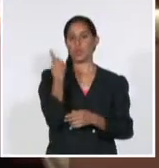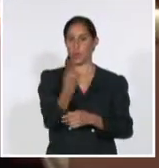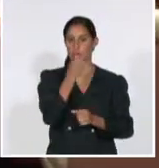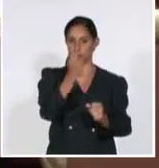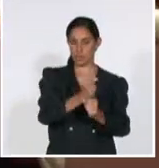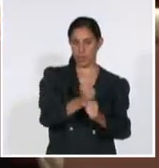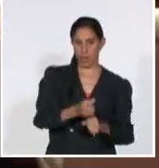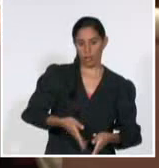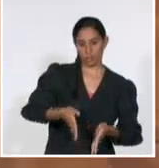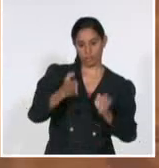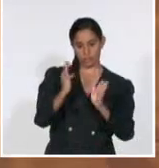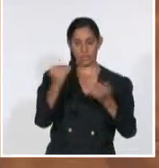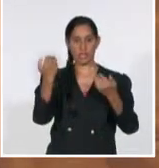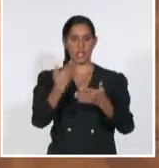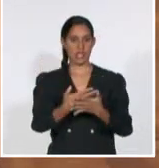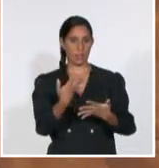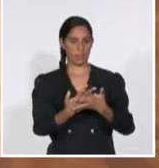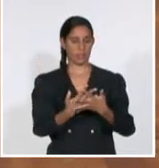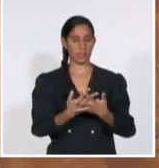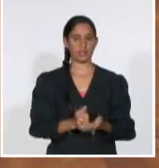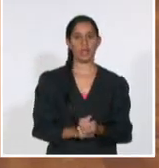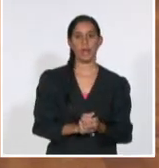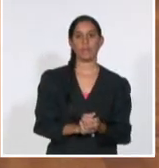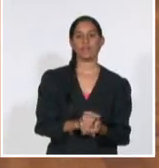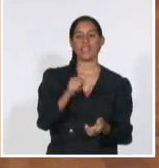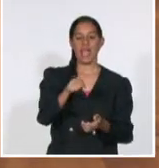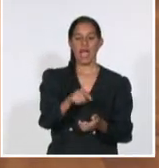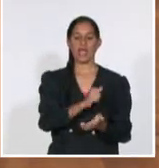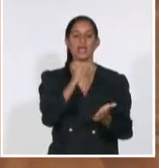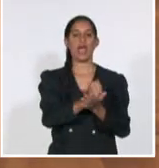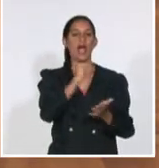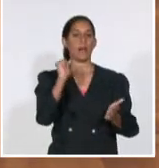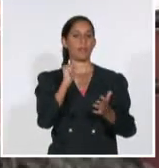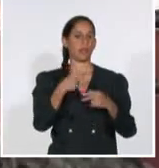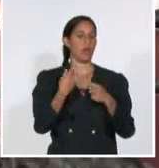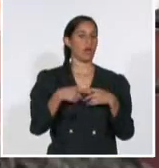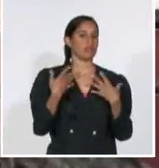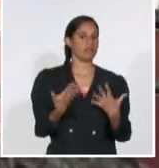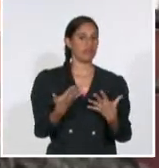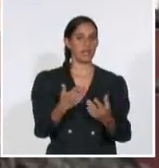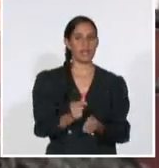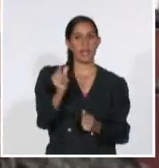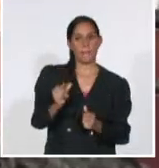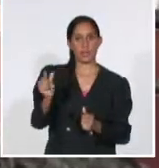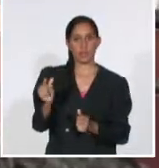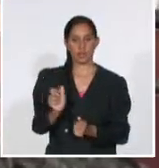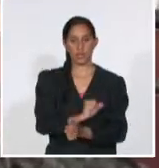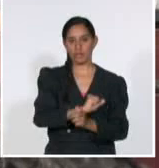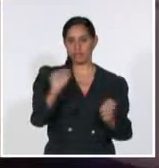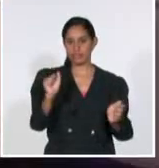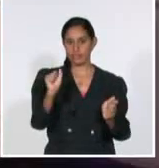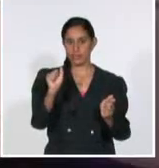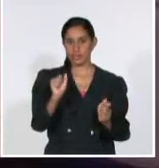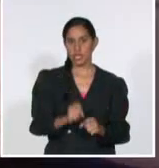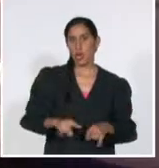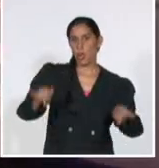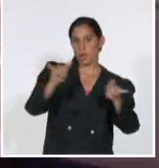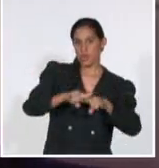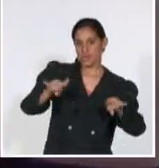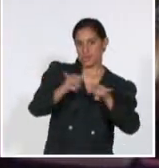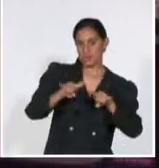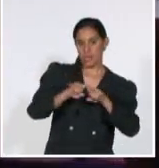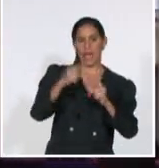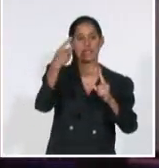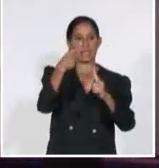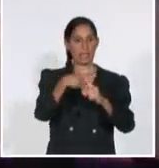encuentro fue aprobada además la propuesta de asignación anticipada de graduados de la educación superior y de técnicos de nivel medio,